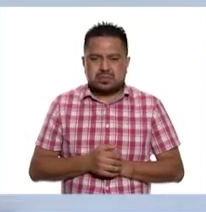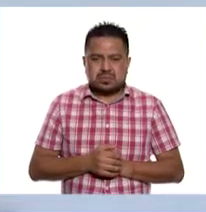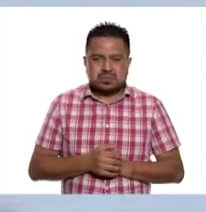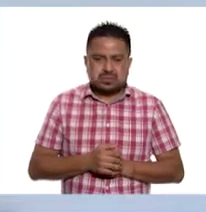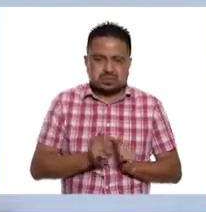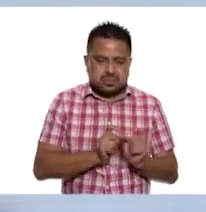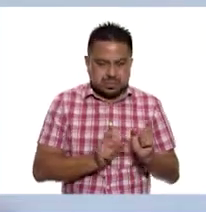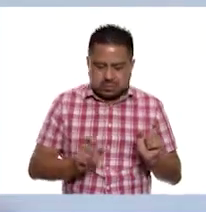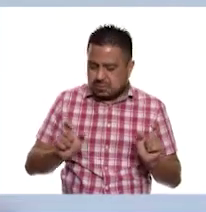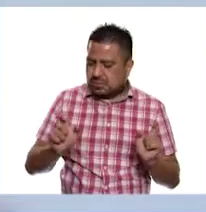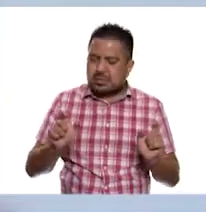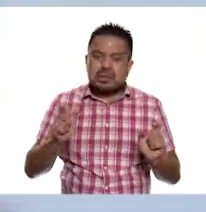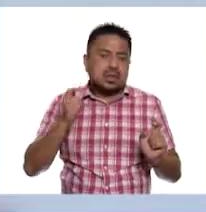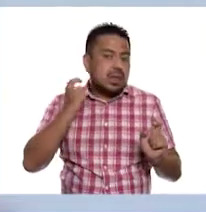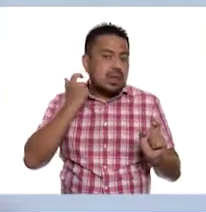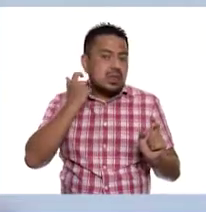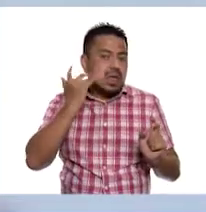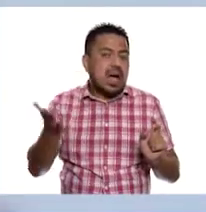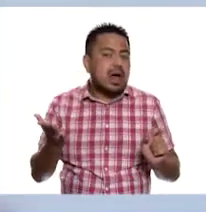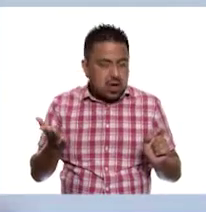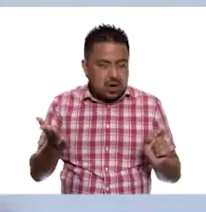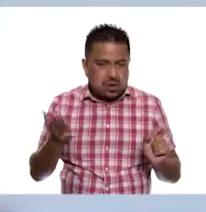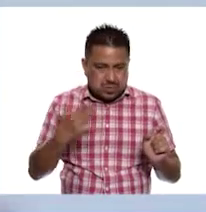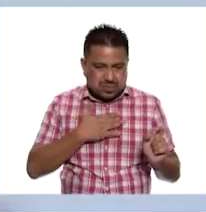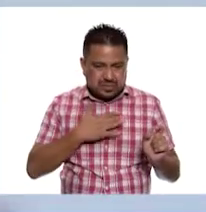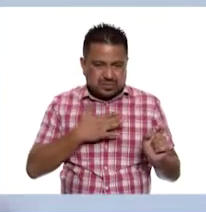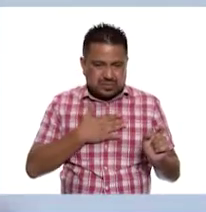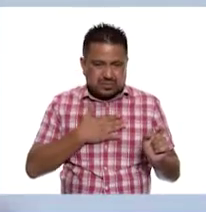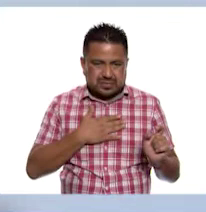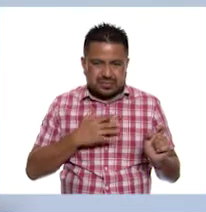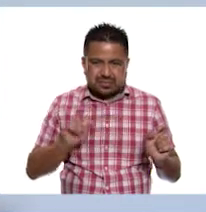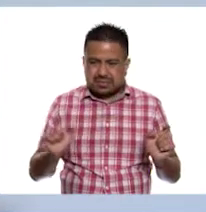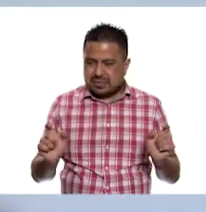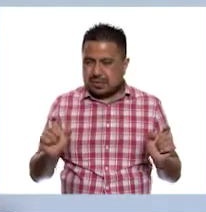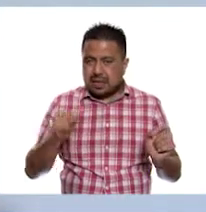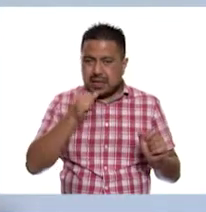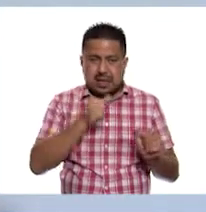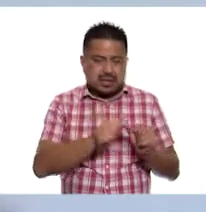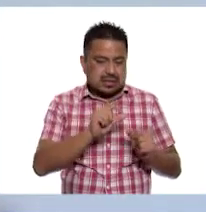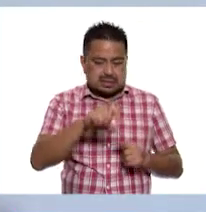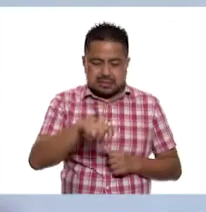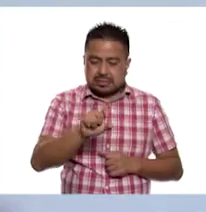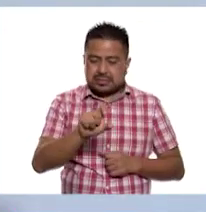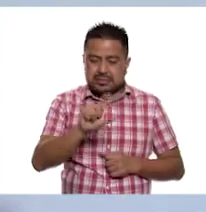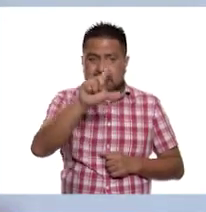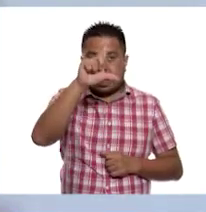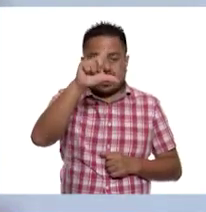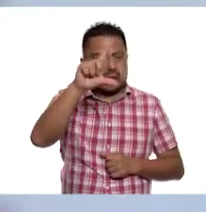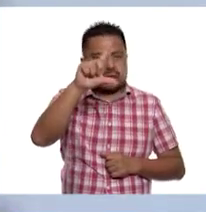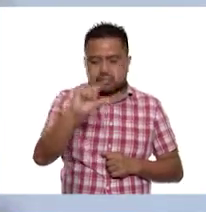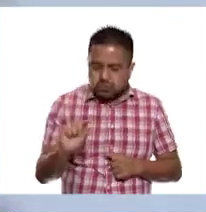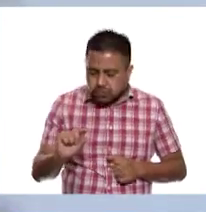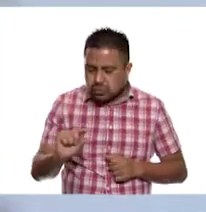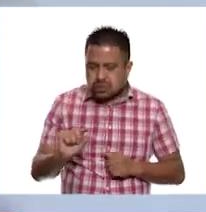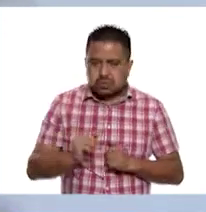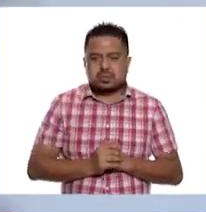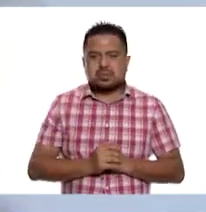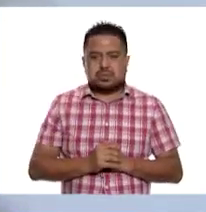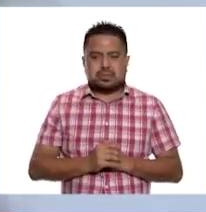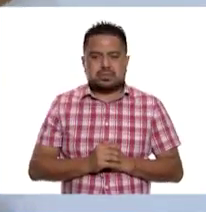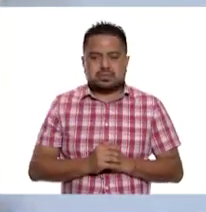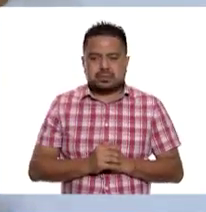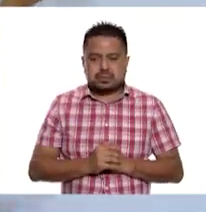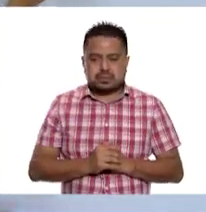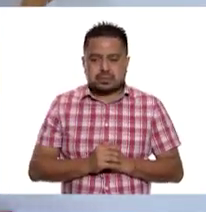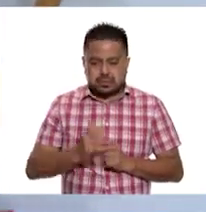Espacio. Quiero. Esta Q ya no va a ser mayúscula. Ya no va con mayúscula. Exacto. Ahora va con minúscula. Quiero